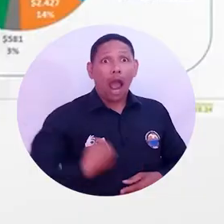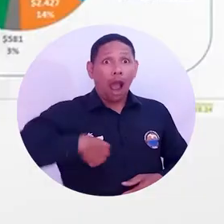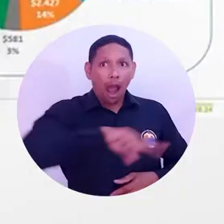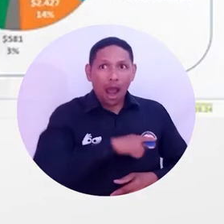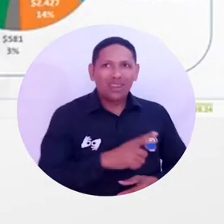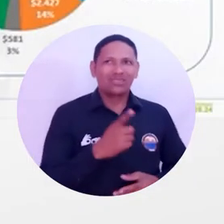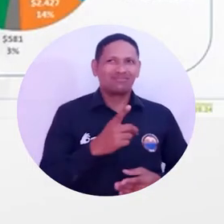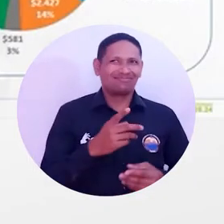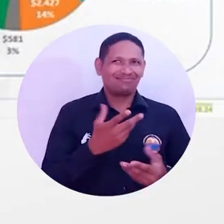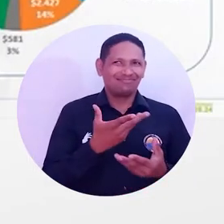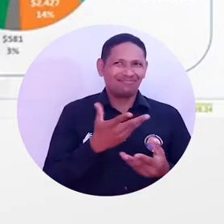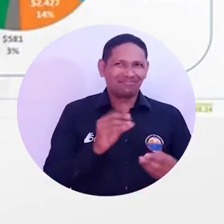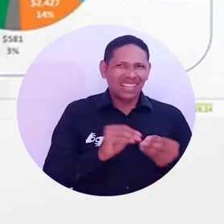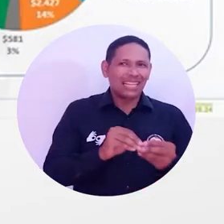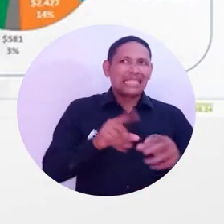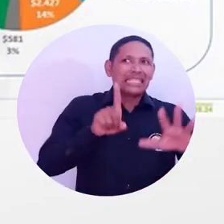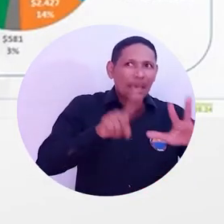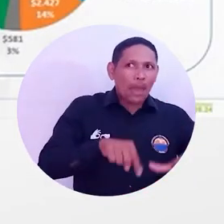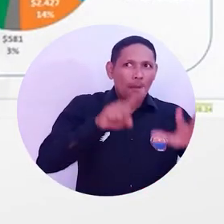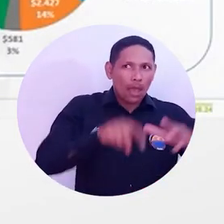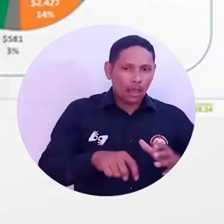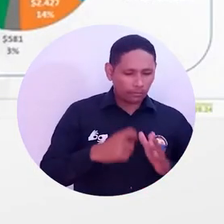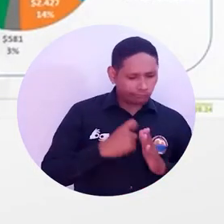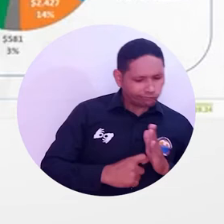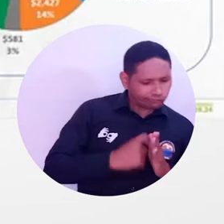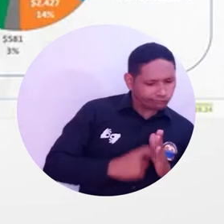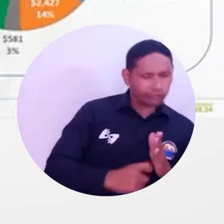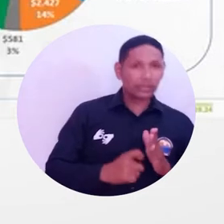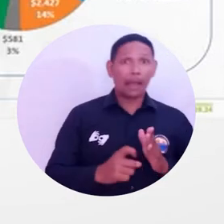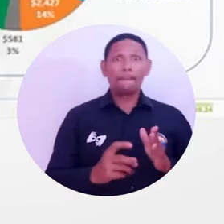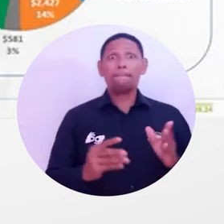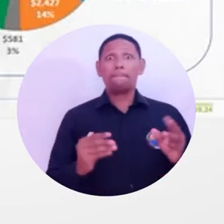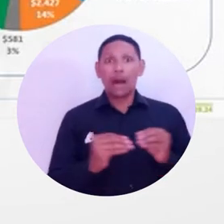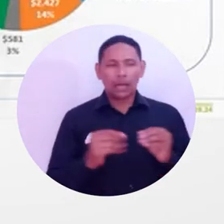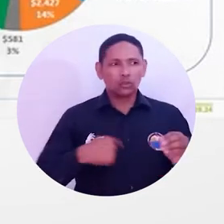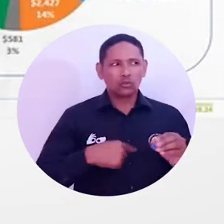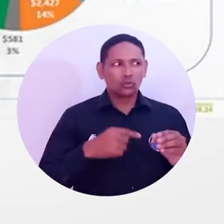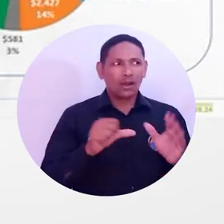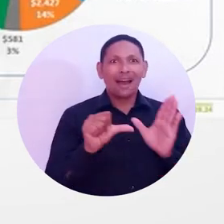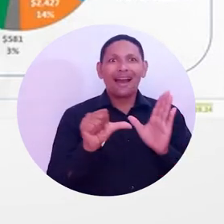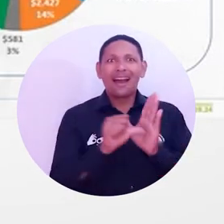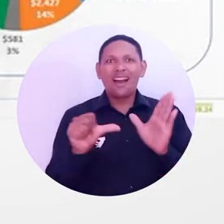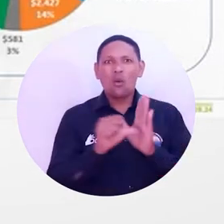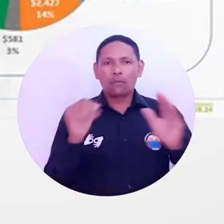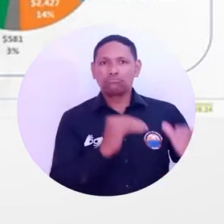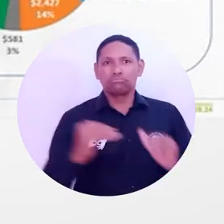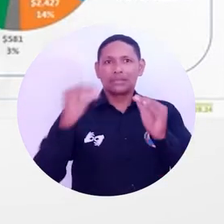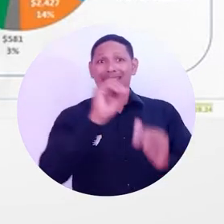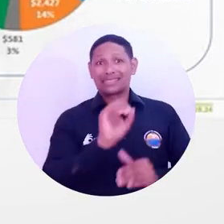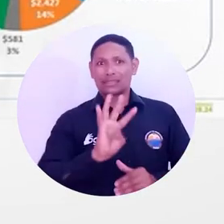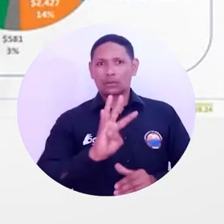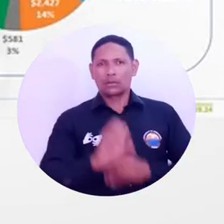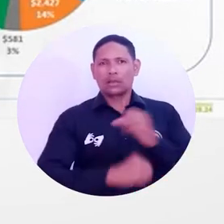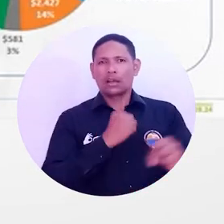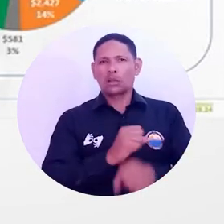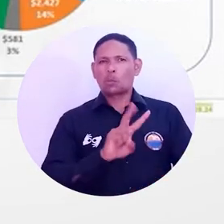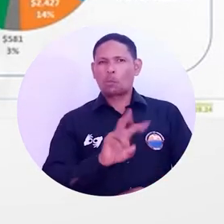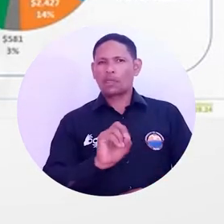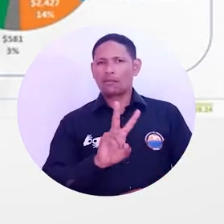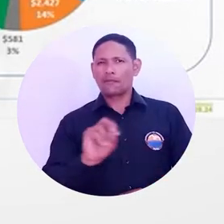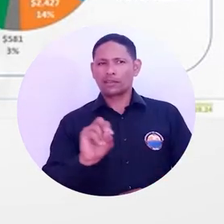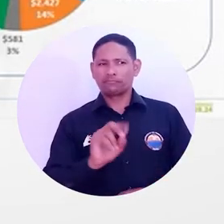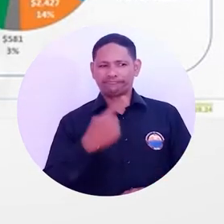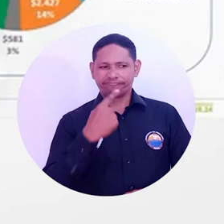que todos los semestres se aplican y además adoptamos el Acuerdo Superior 04 del 2020, que